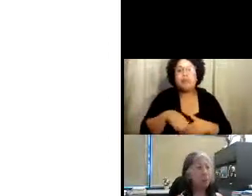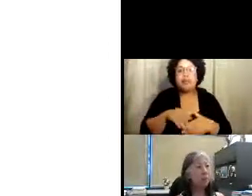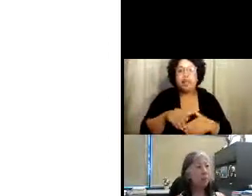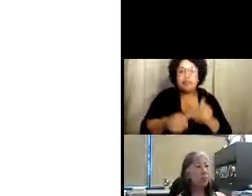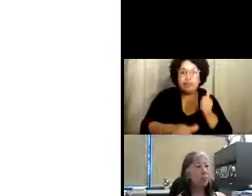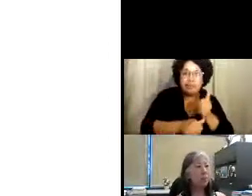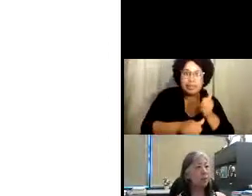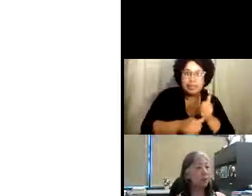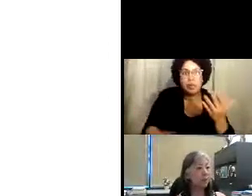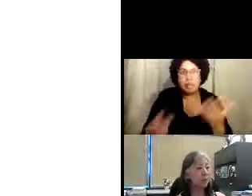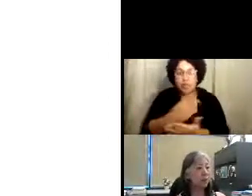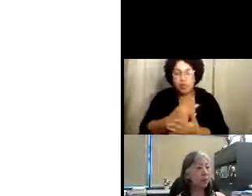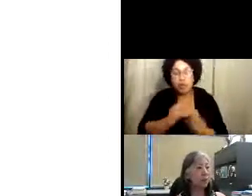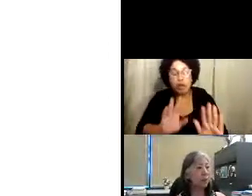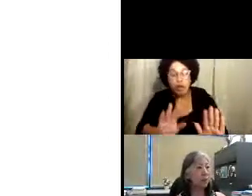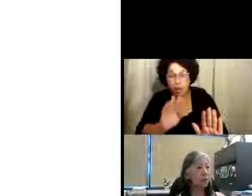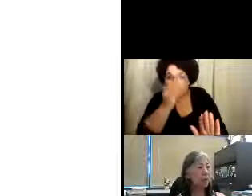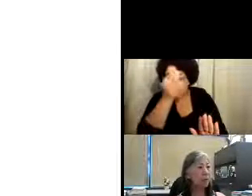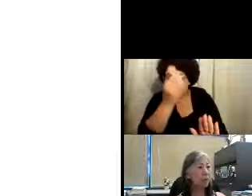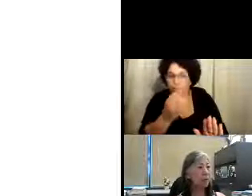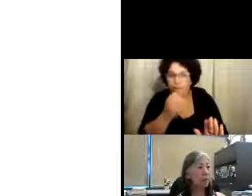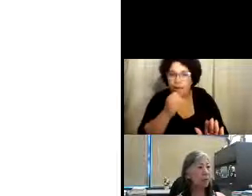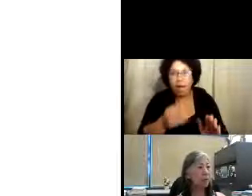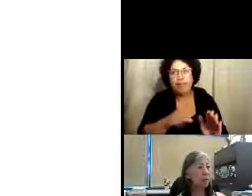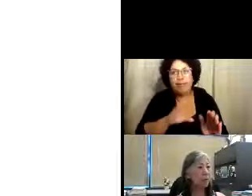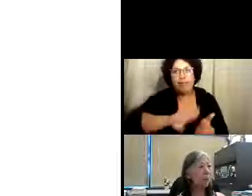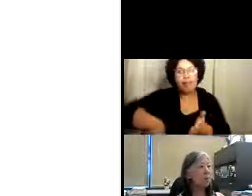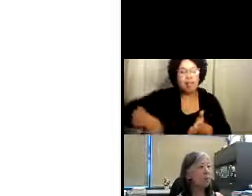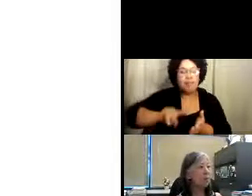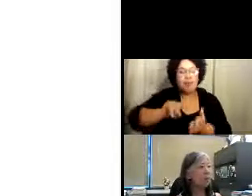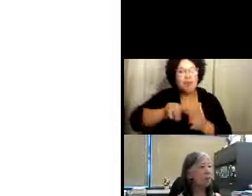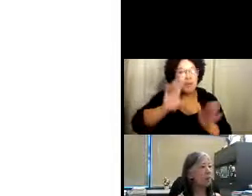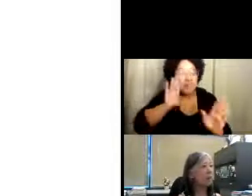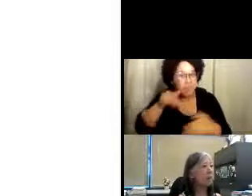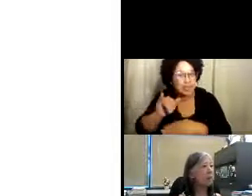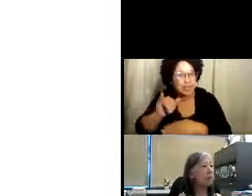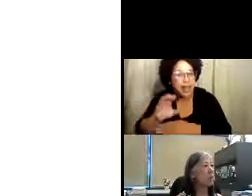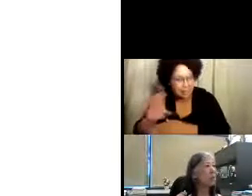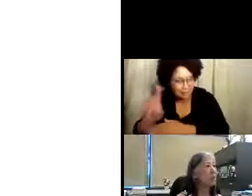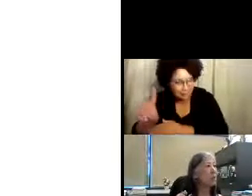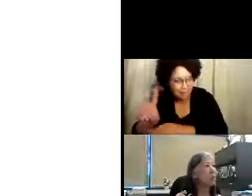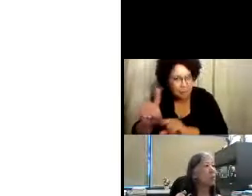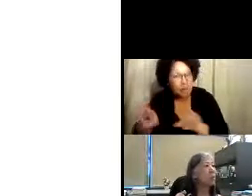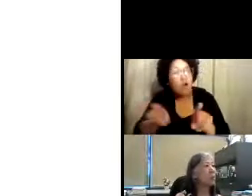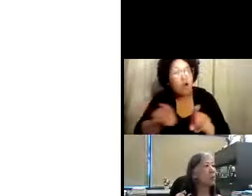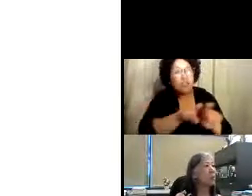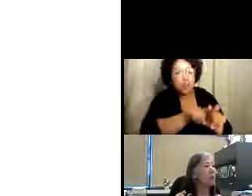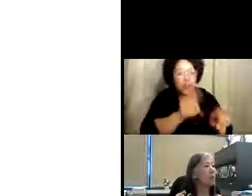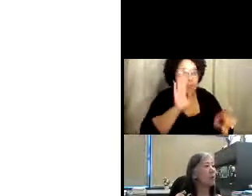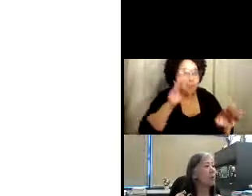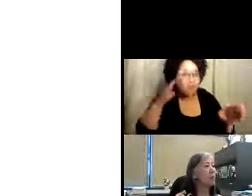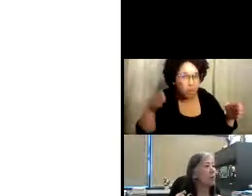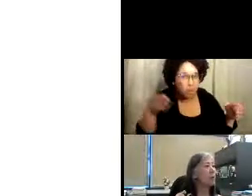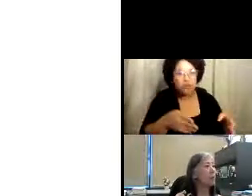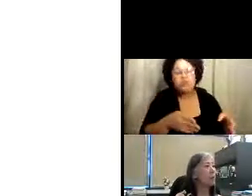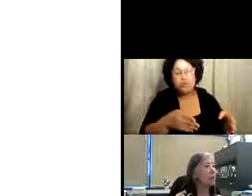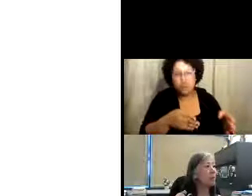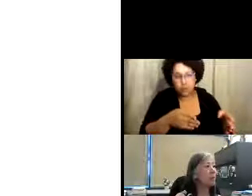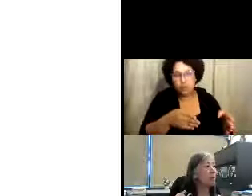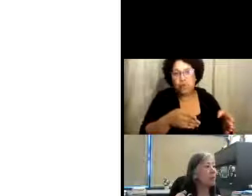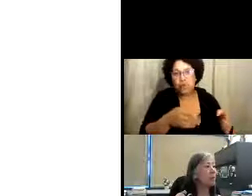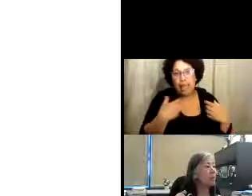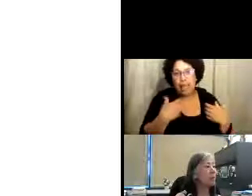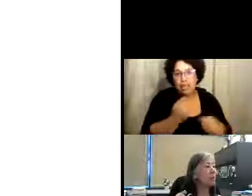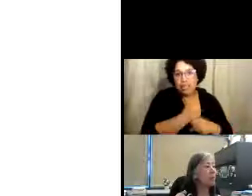LPA. Y no queremos dejar a lado tampoco y que nuestro enfoque, aunque vaya a ser en el control de infección,